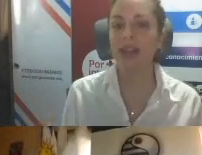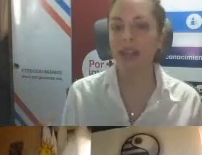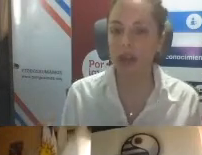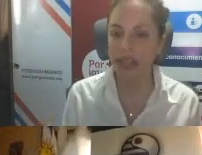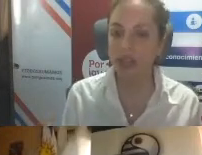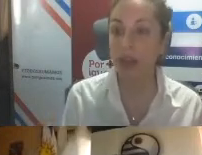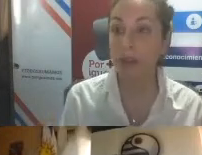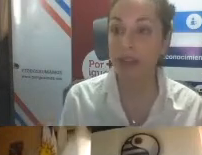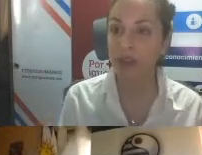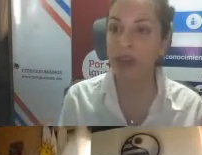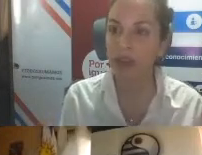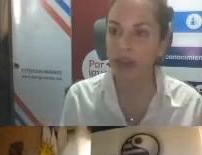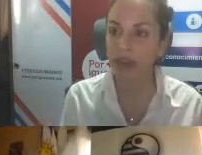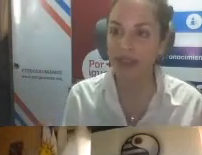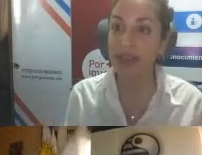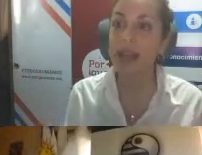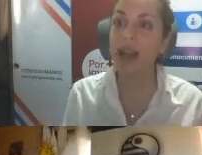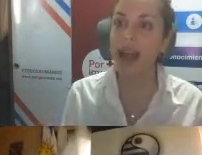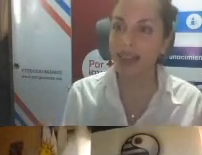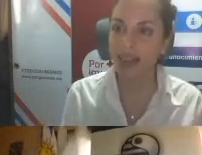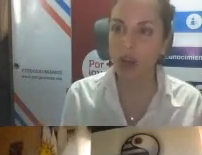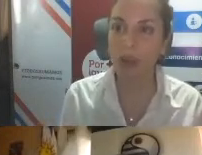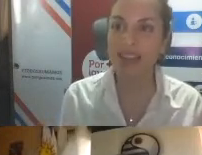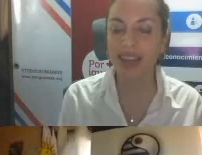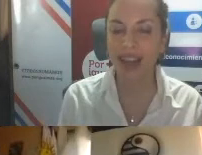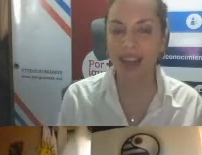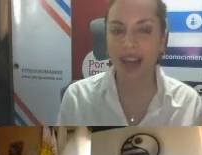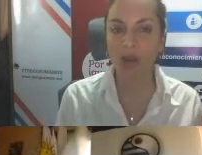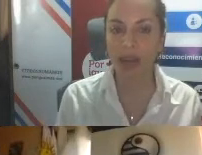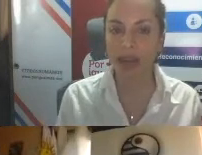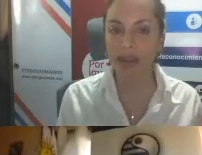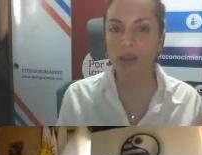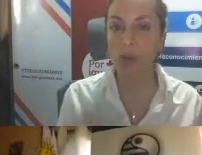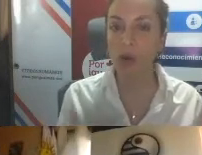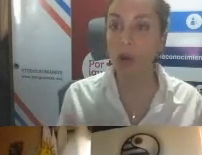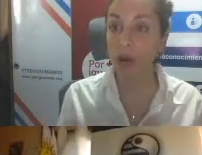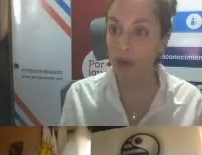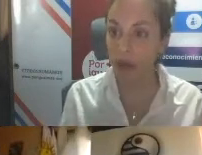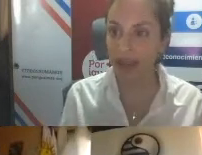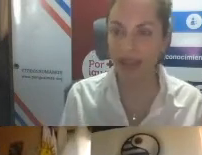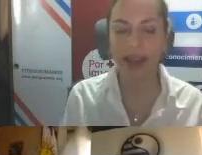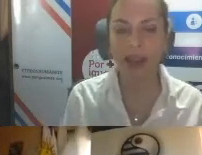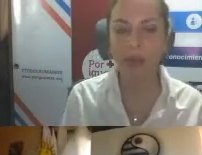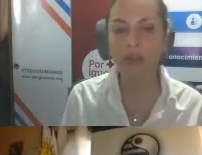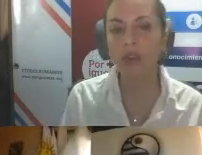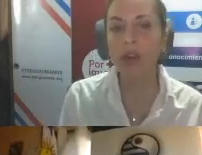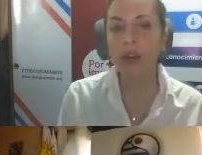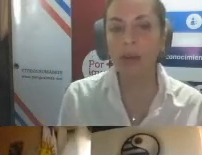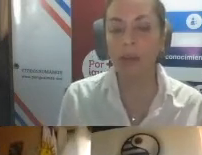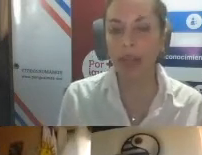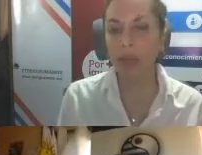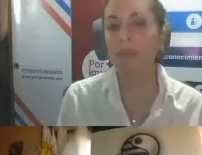de los Derechos de las Personas con Discapacidad, antes de comenzar a contarles un poco los enfoques que traemos,